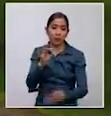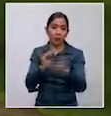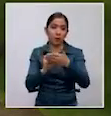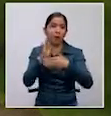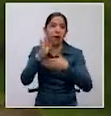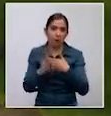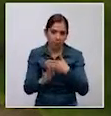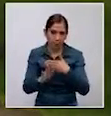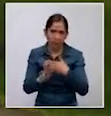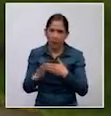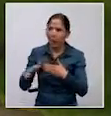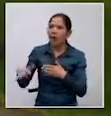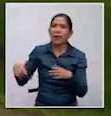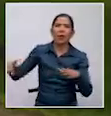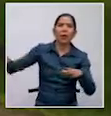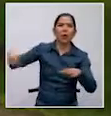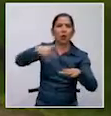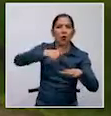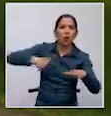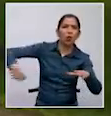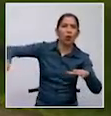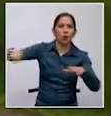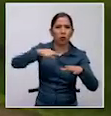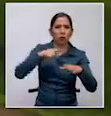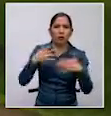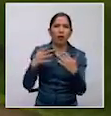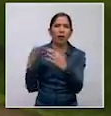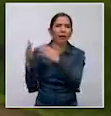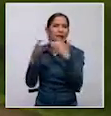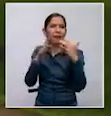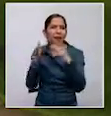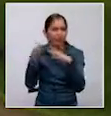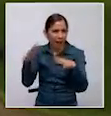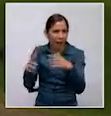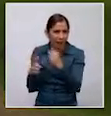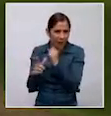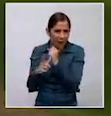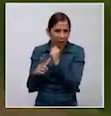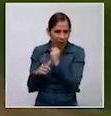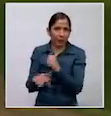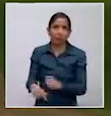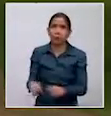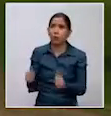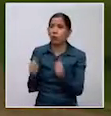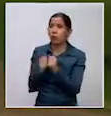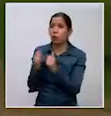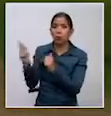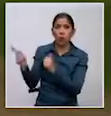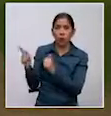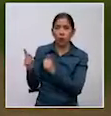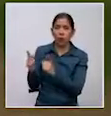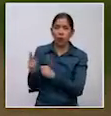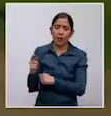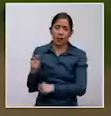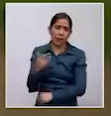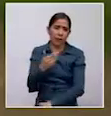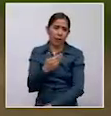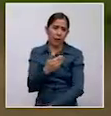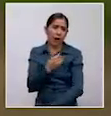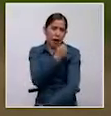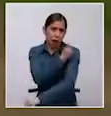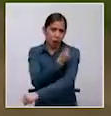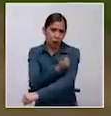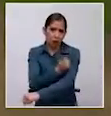lo que significa la Rotonda de los Héroes de la Batalla de Bahía, junto a uno de los ejecutivos de la Federación de Juntas Vecinales del